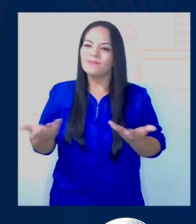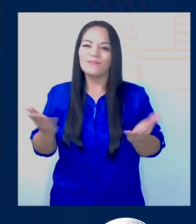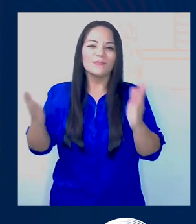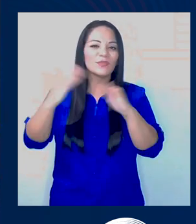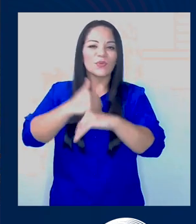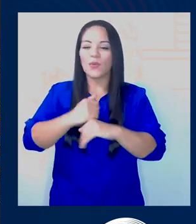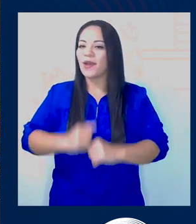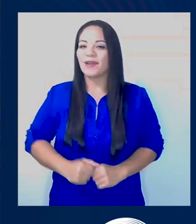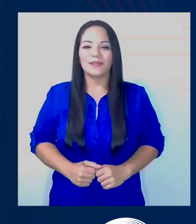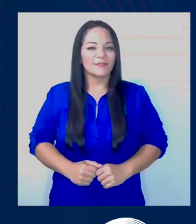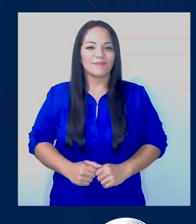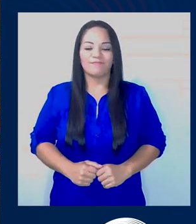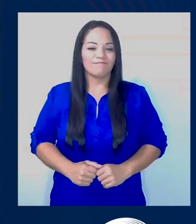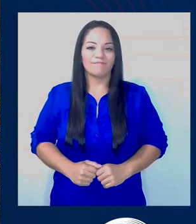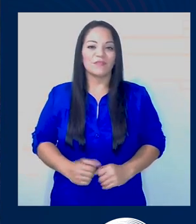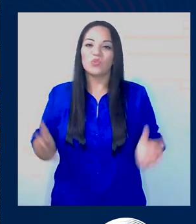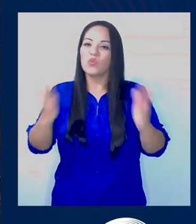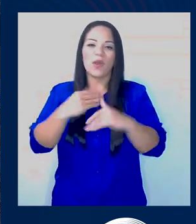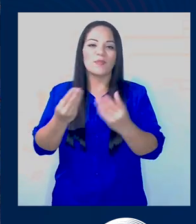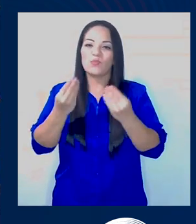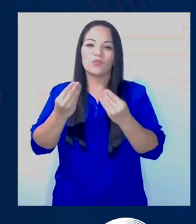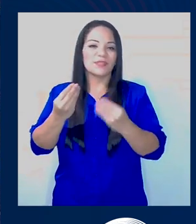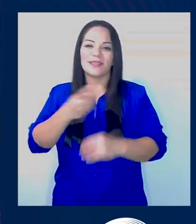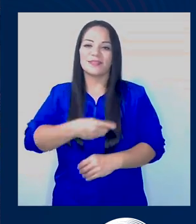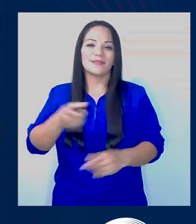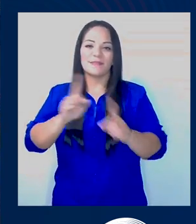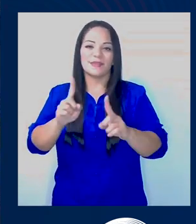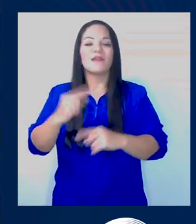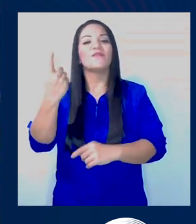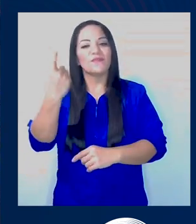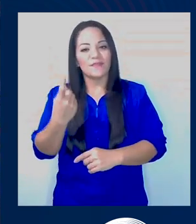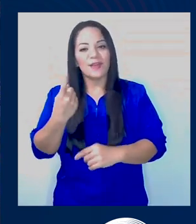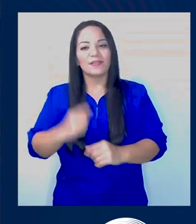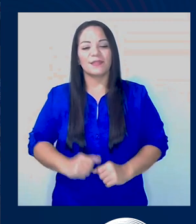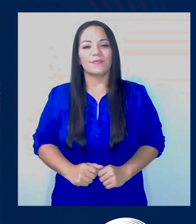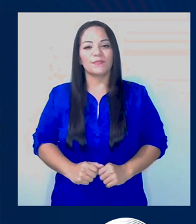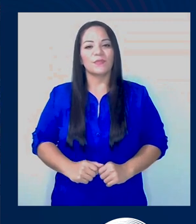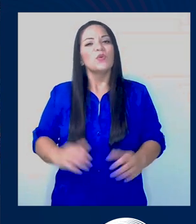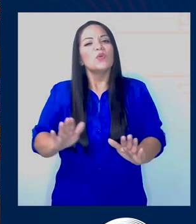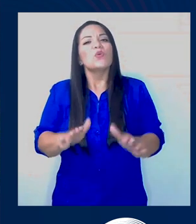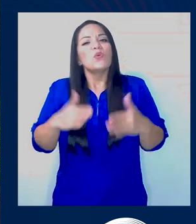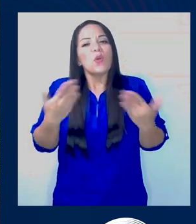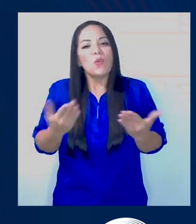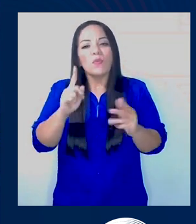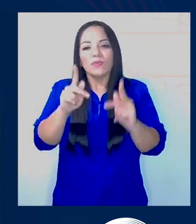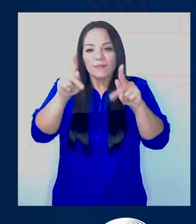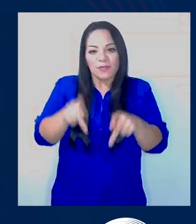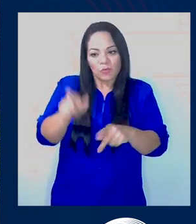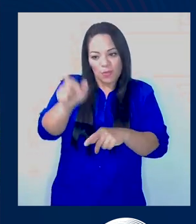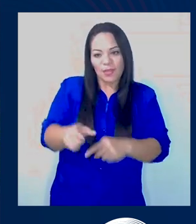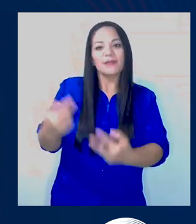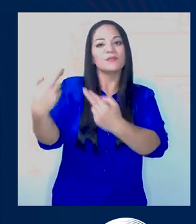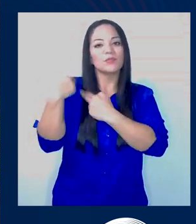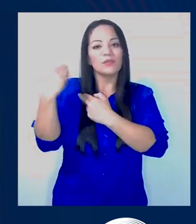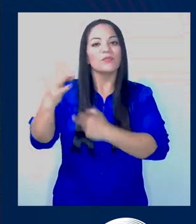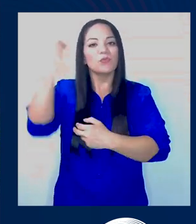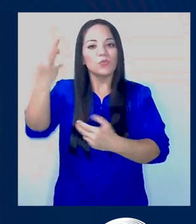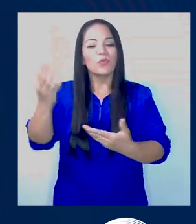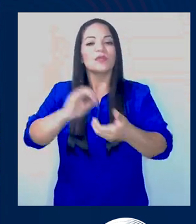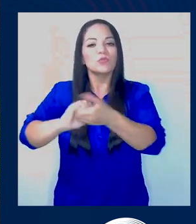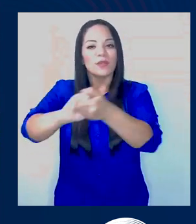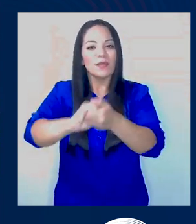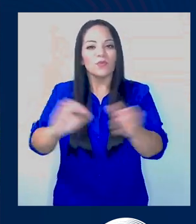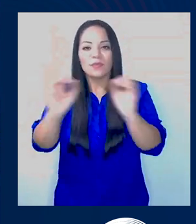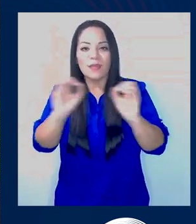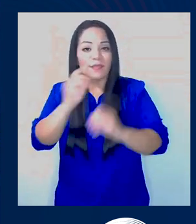disciplina, no con la demasiada disciplina, sino con la falta. ¿Cómo puede llegar alguien a ser un ciudadano responsable